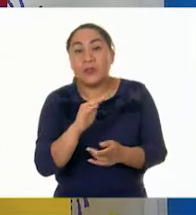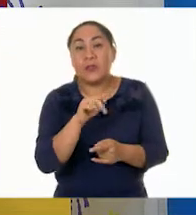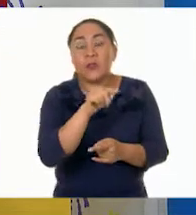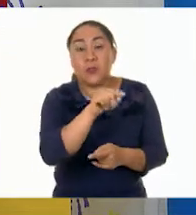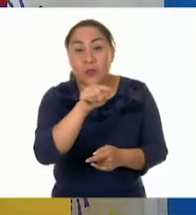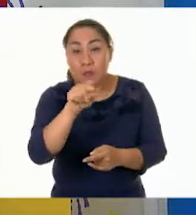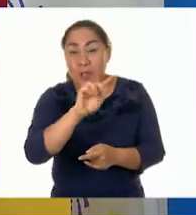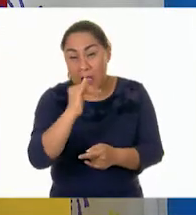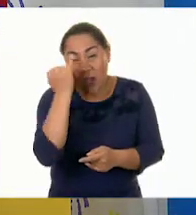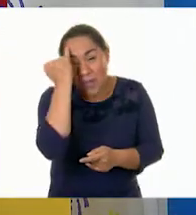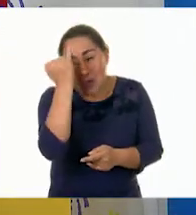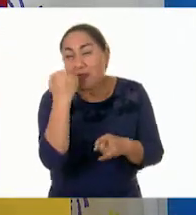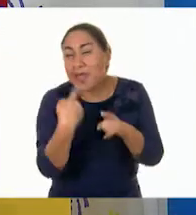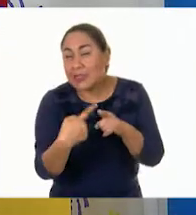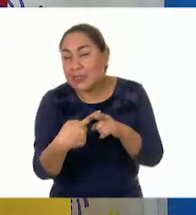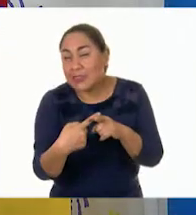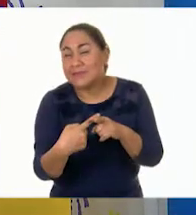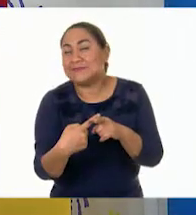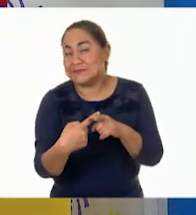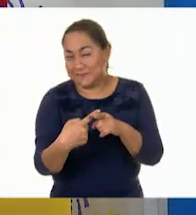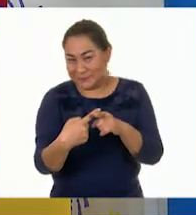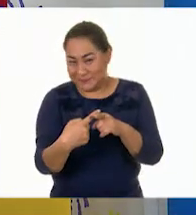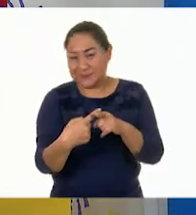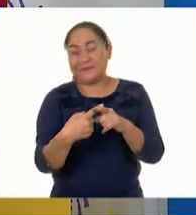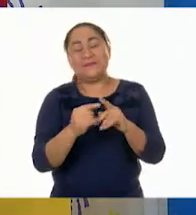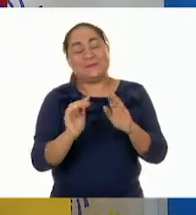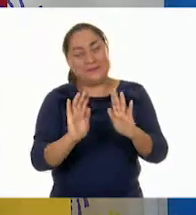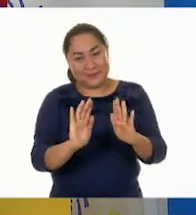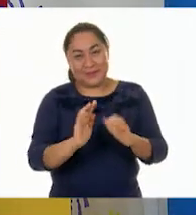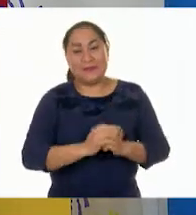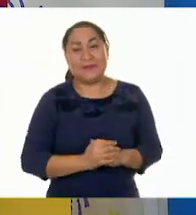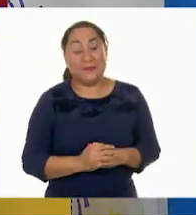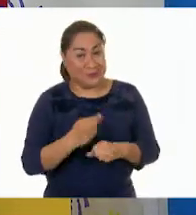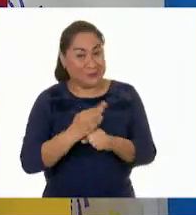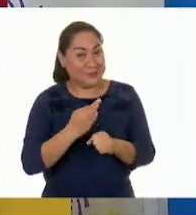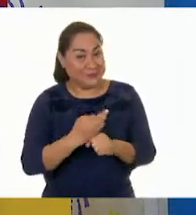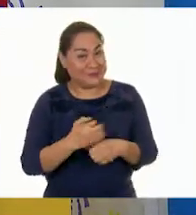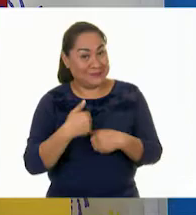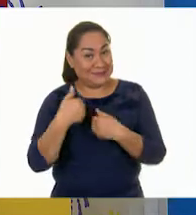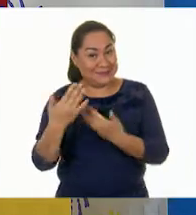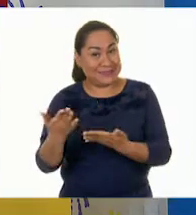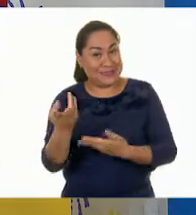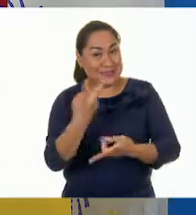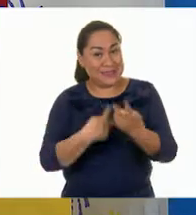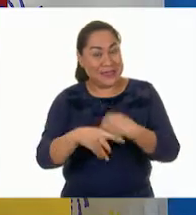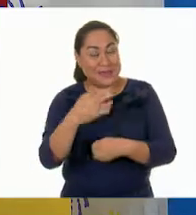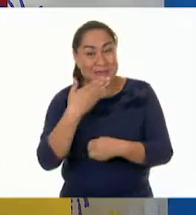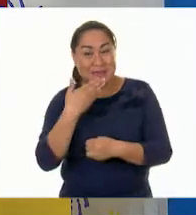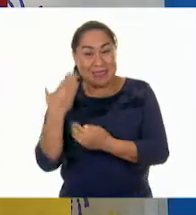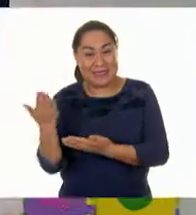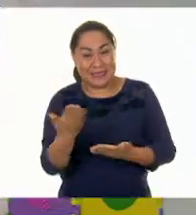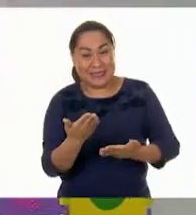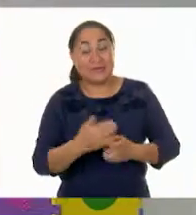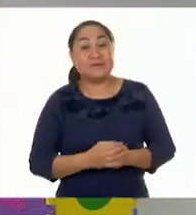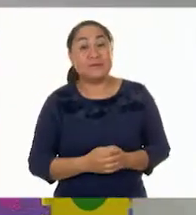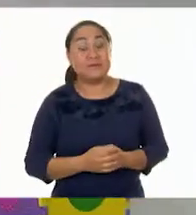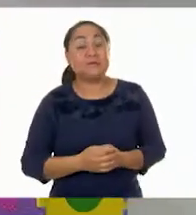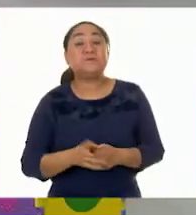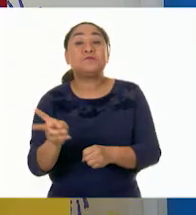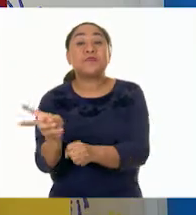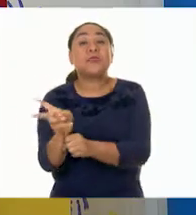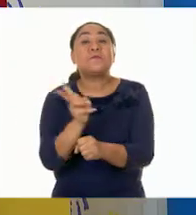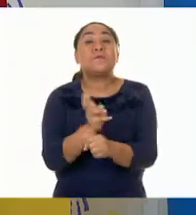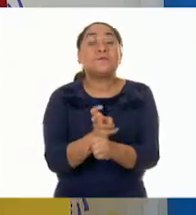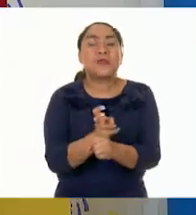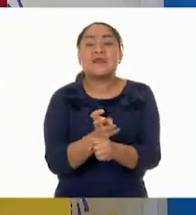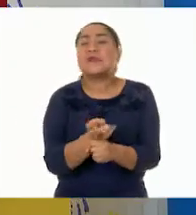imaginando, ¿sí? Bueno, ¿te parece si le damos la bienvenida? Por supuesto. Nuestra invitada